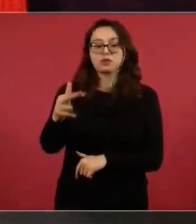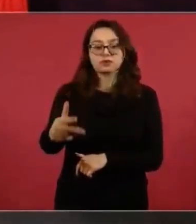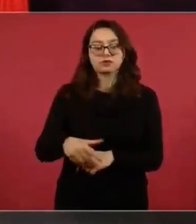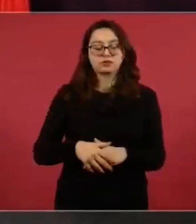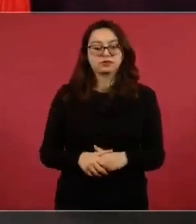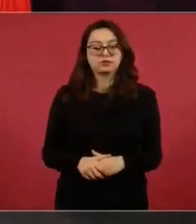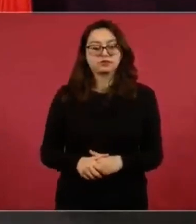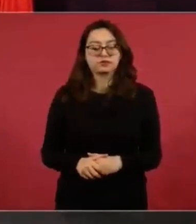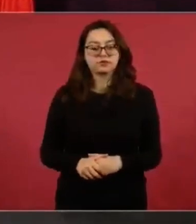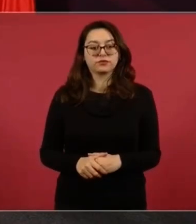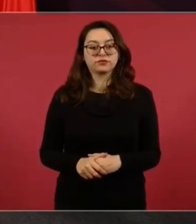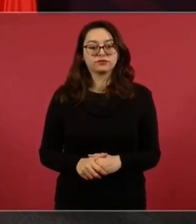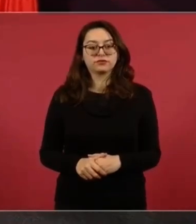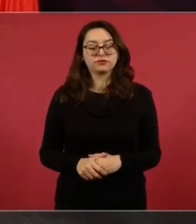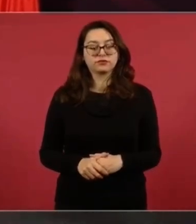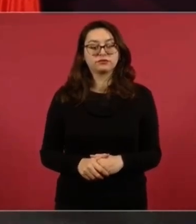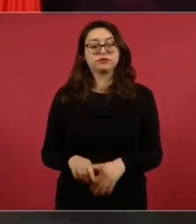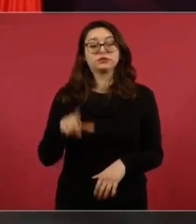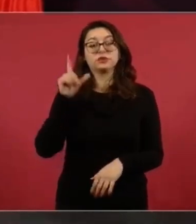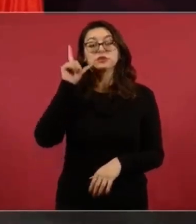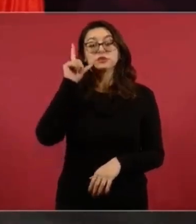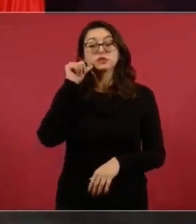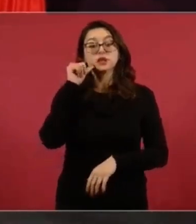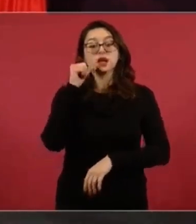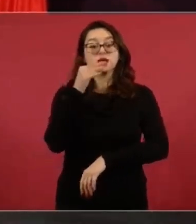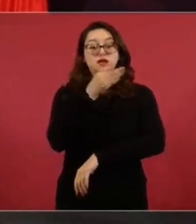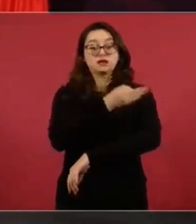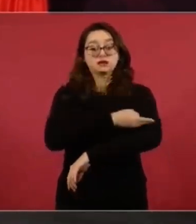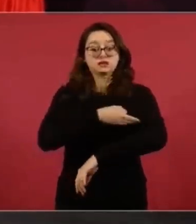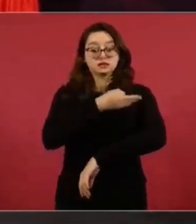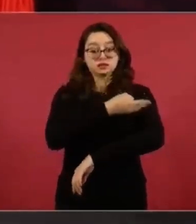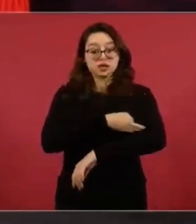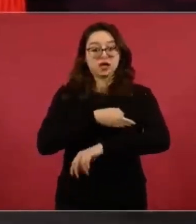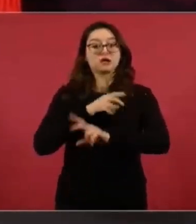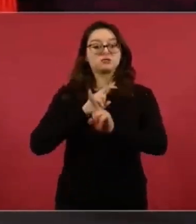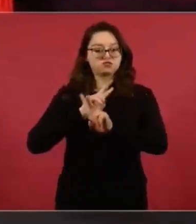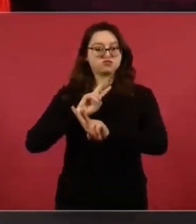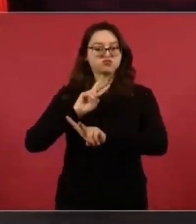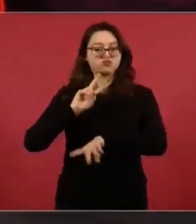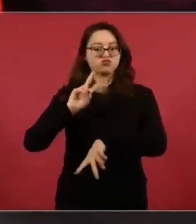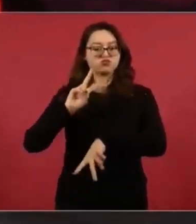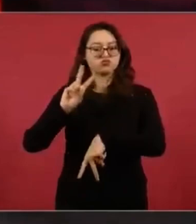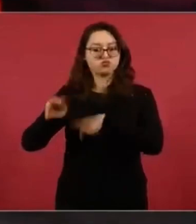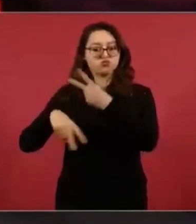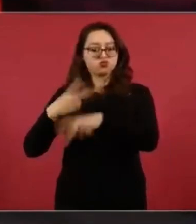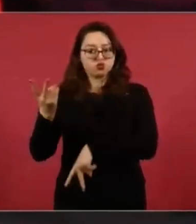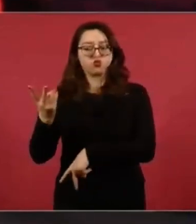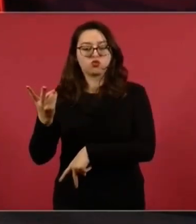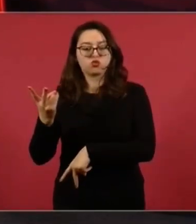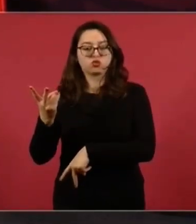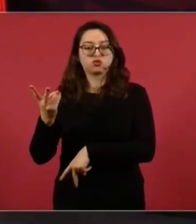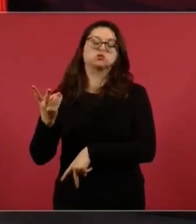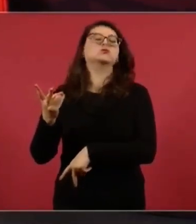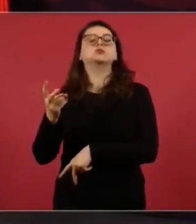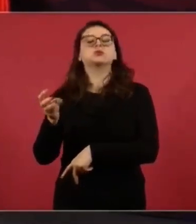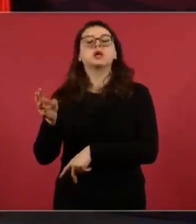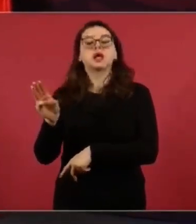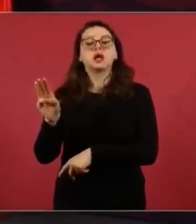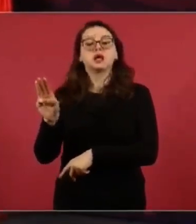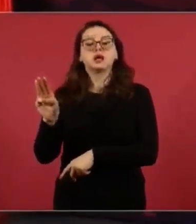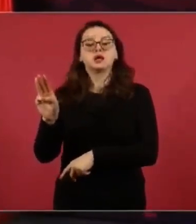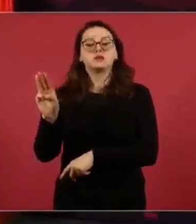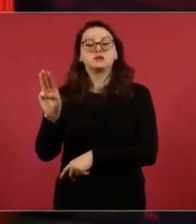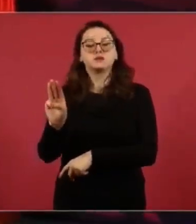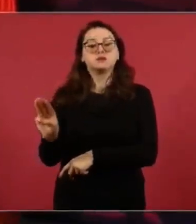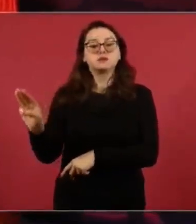por la tarde-noche voy a Acapulco y el miércoles vamos a